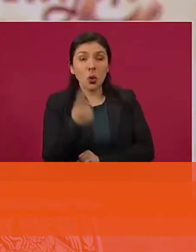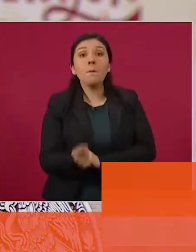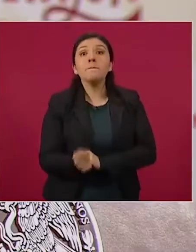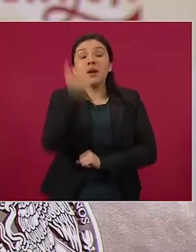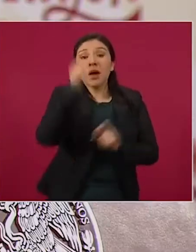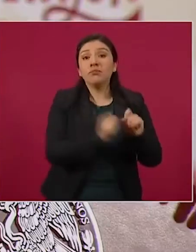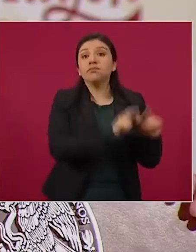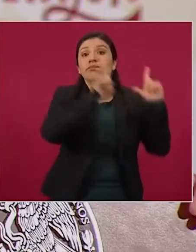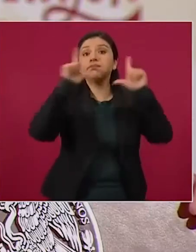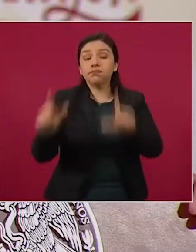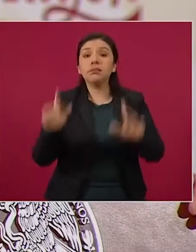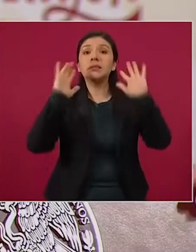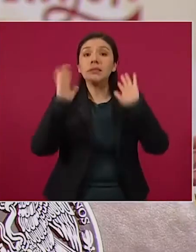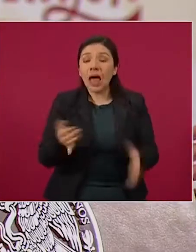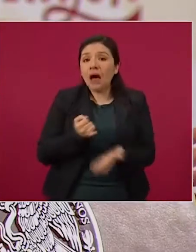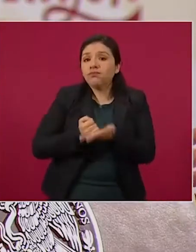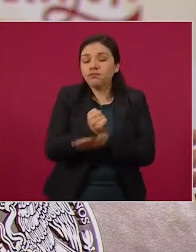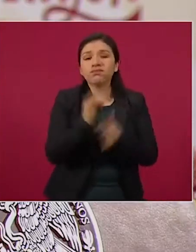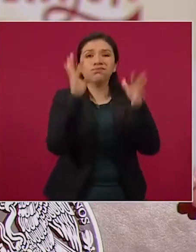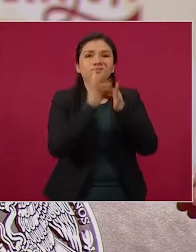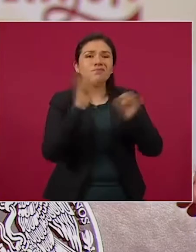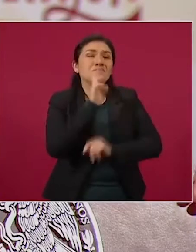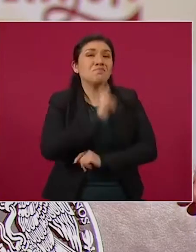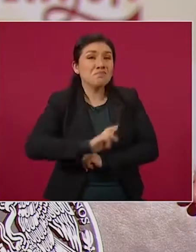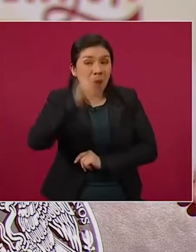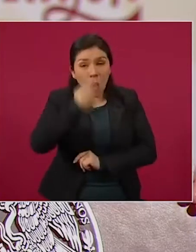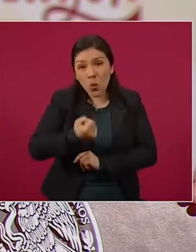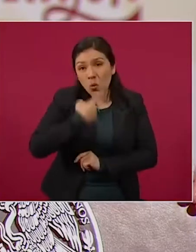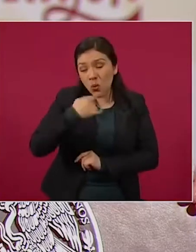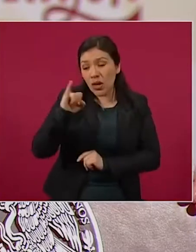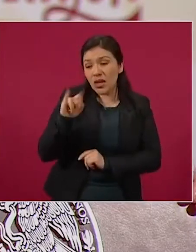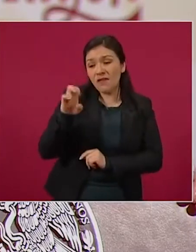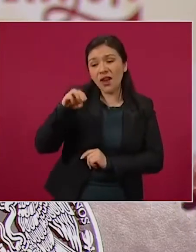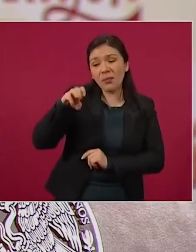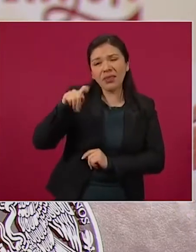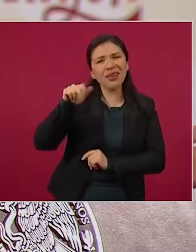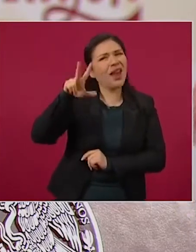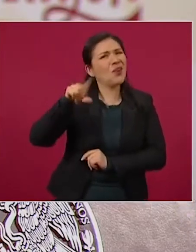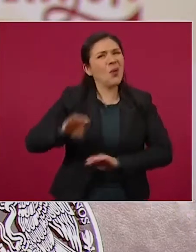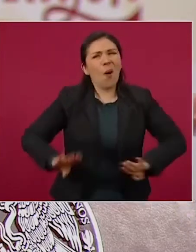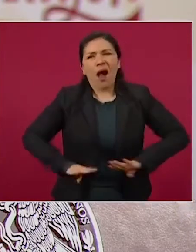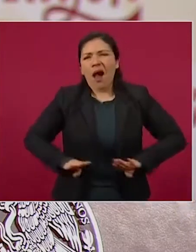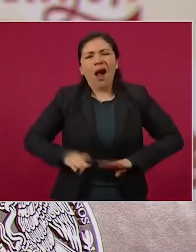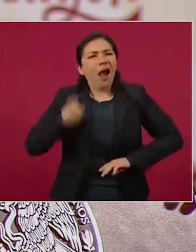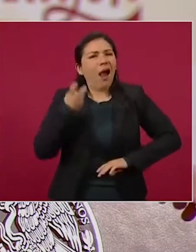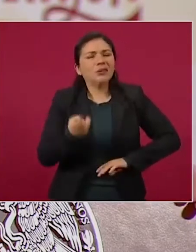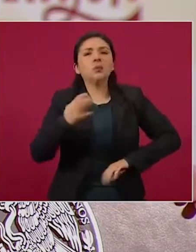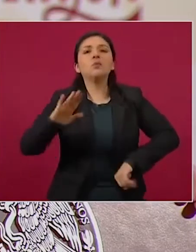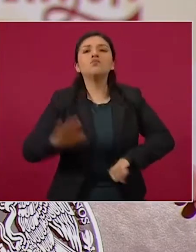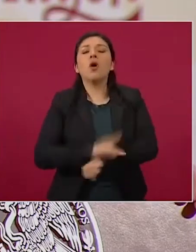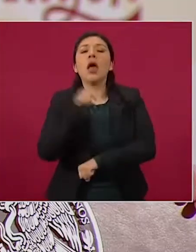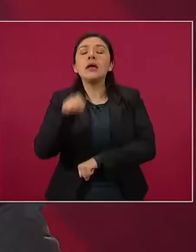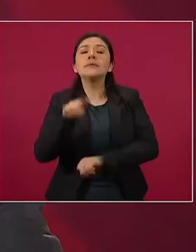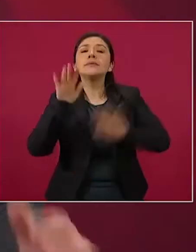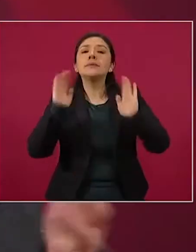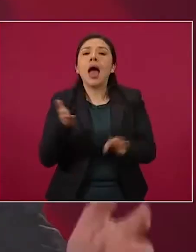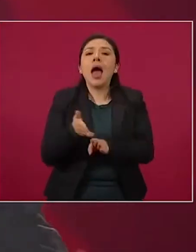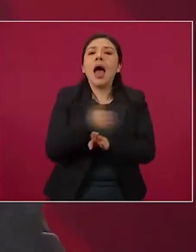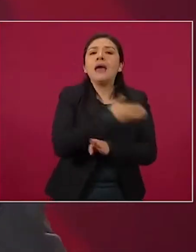primera en donde explícitamente recomendamos no utilizar ivermectina, porque en ese momento ya había un